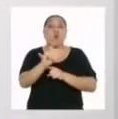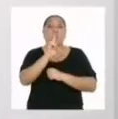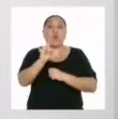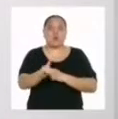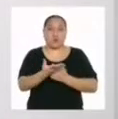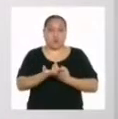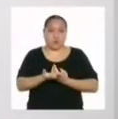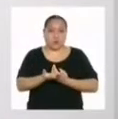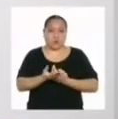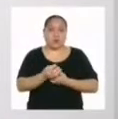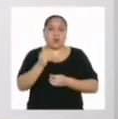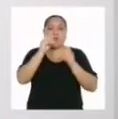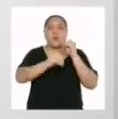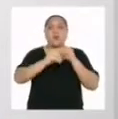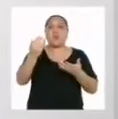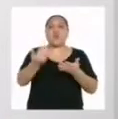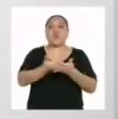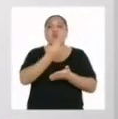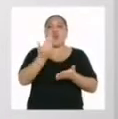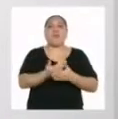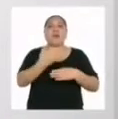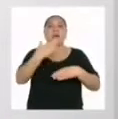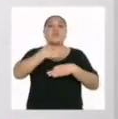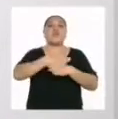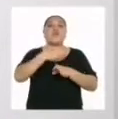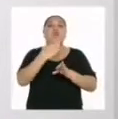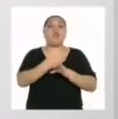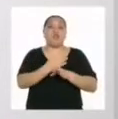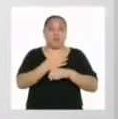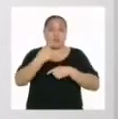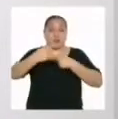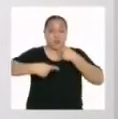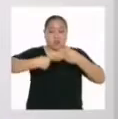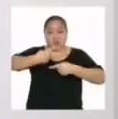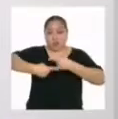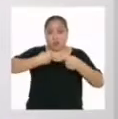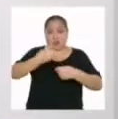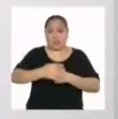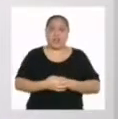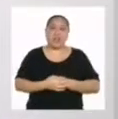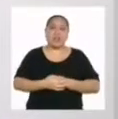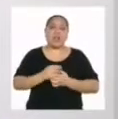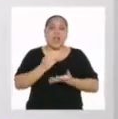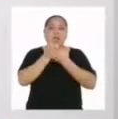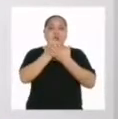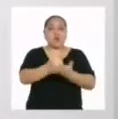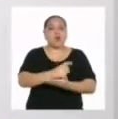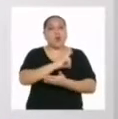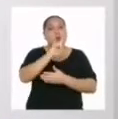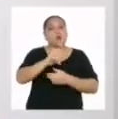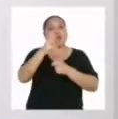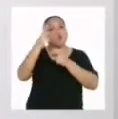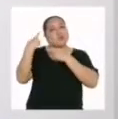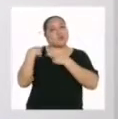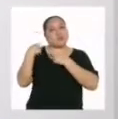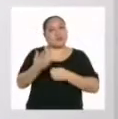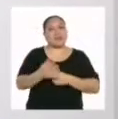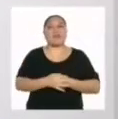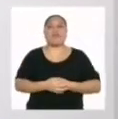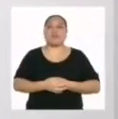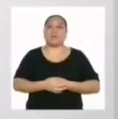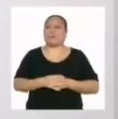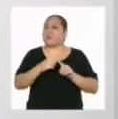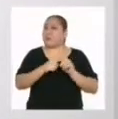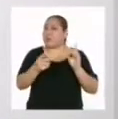y aplicar nuevos hábitos a nuestro día a día que ayuden a un consumo más responsable.